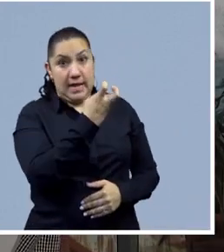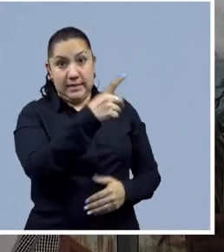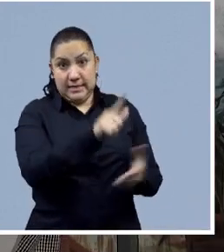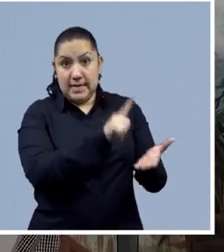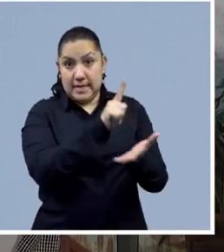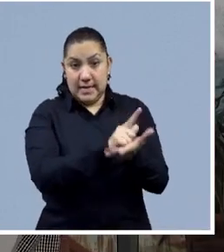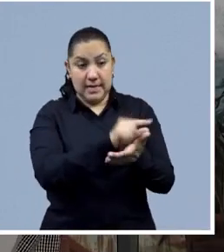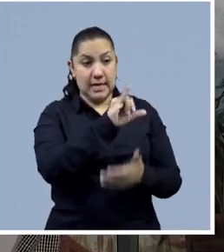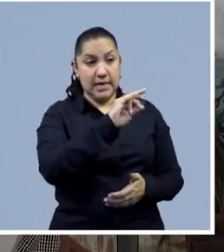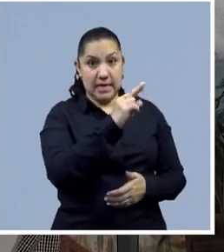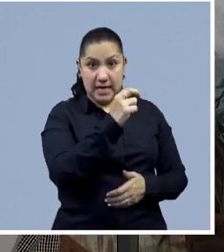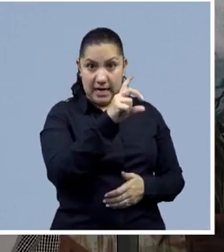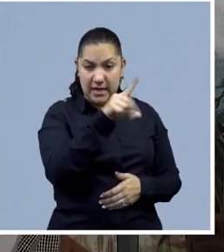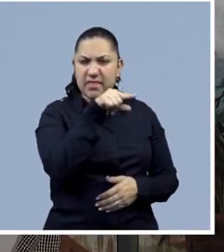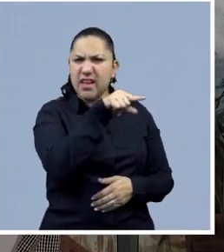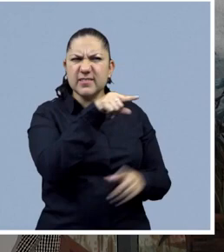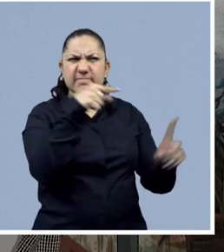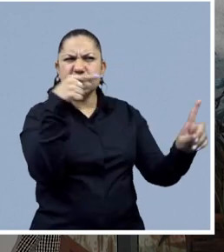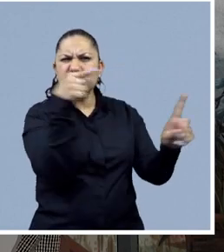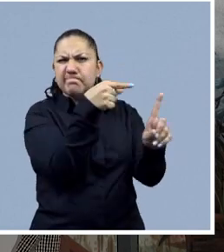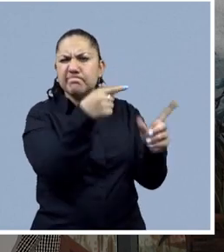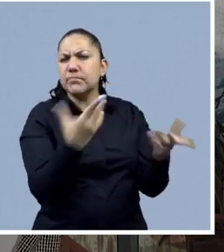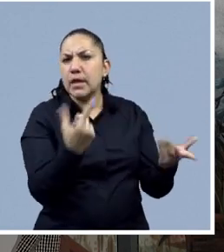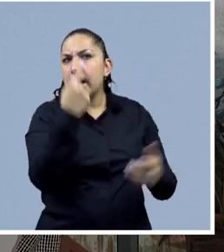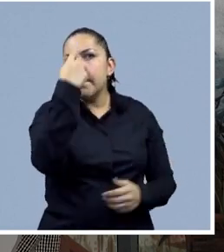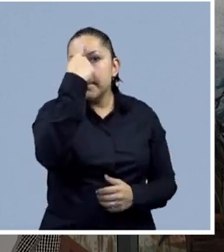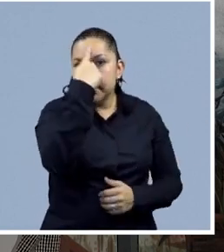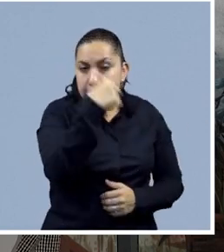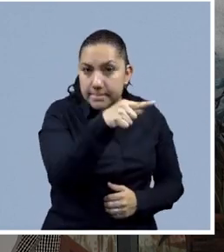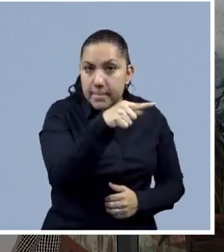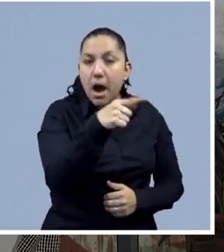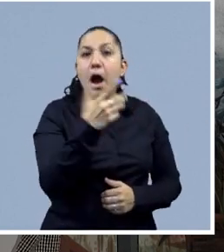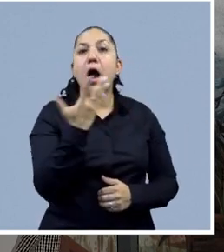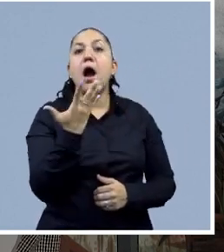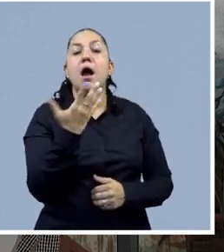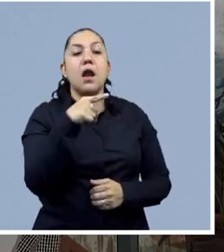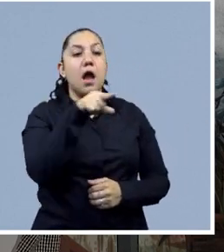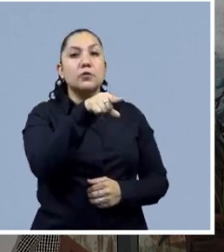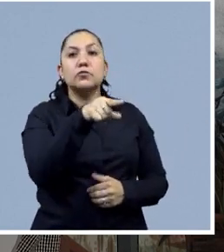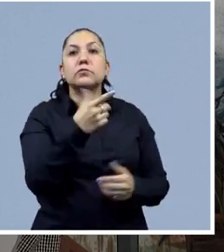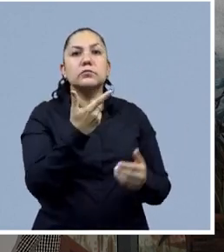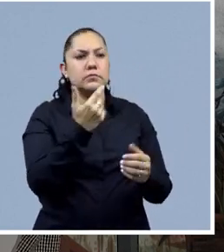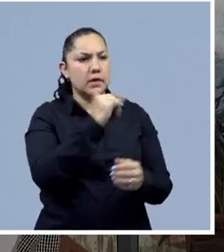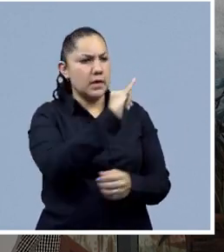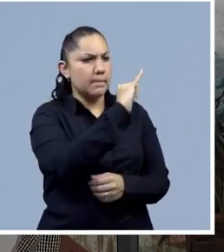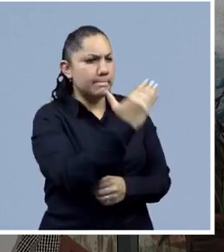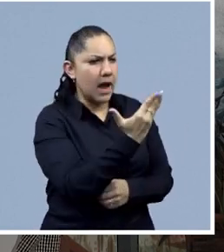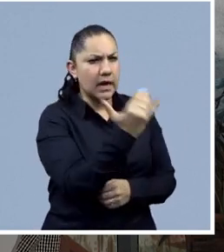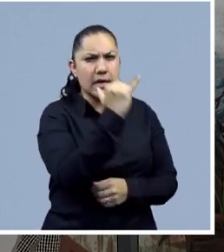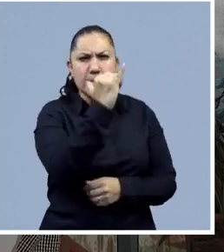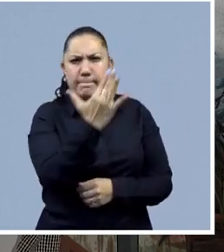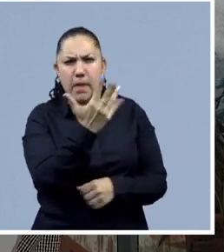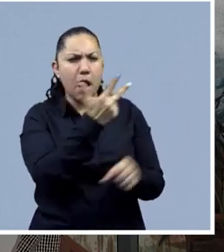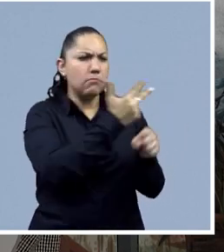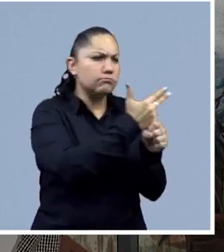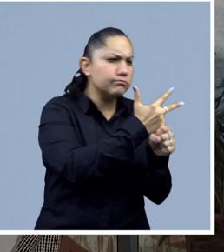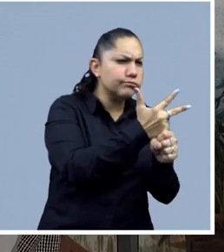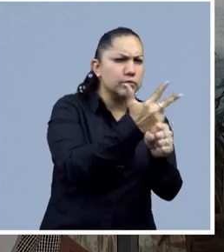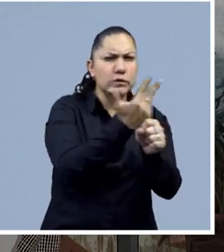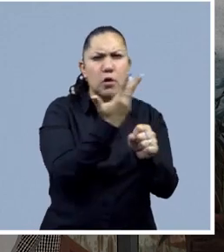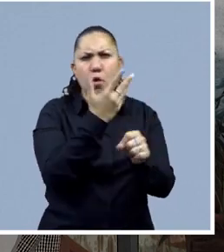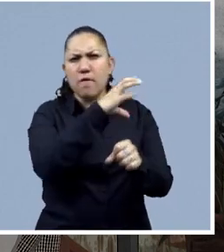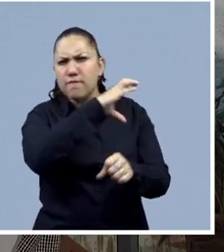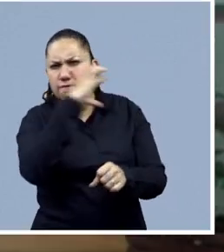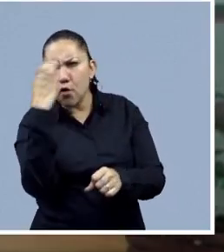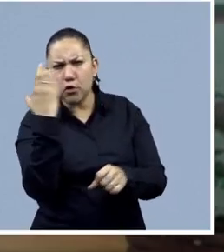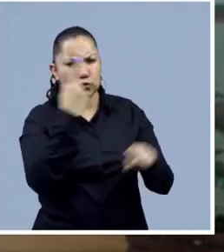justamente lo que trata de difundir o lo que trata de sancionar de alguna forma es todo el tema de la difusión de las imágenes, cuando se